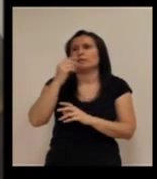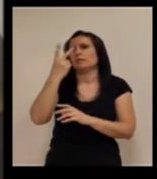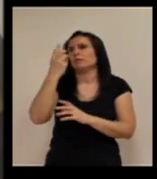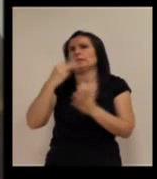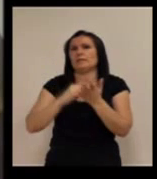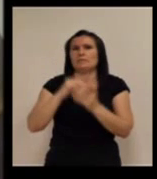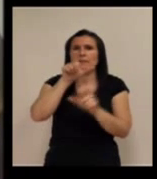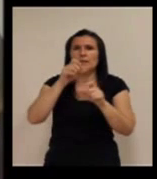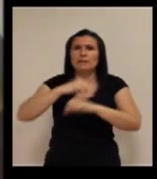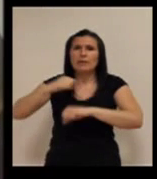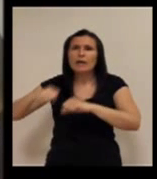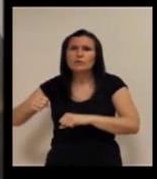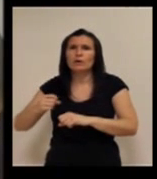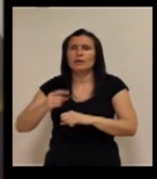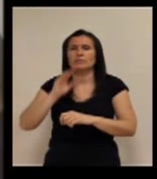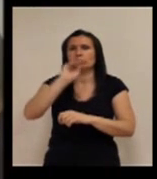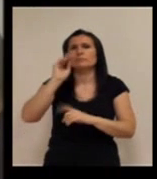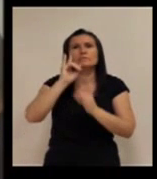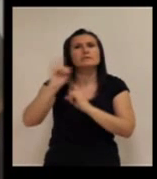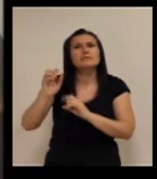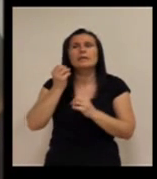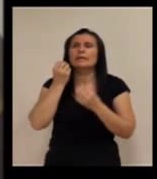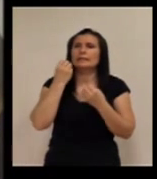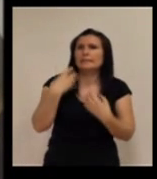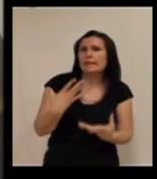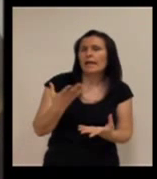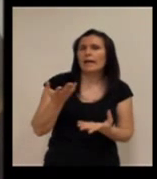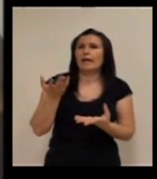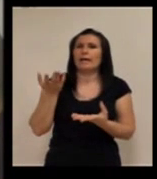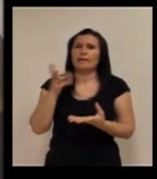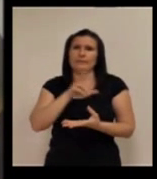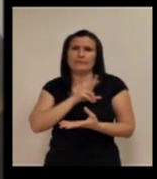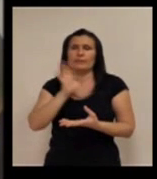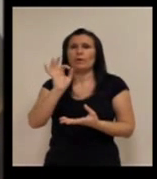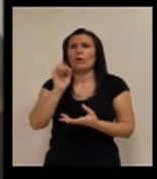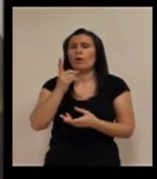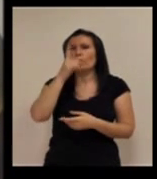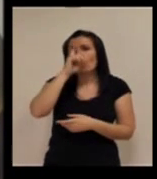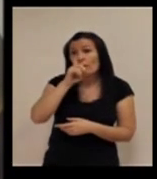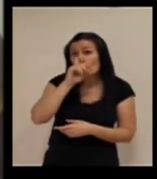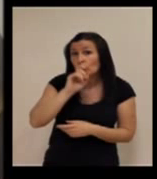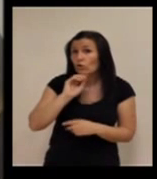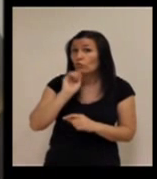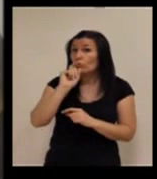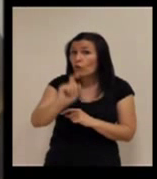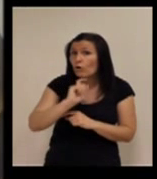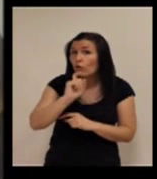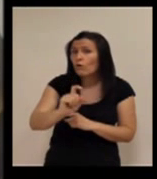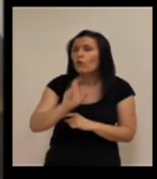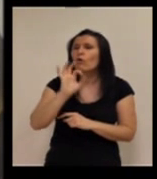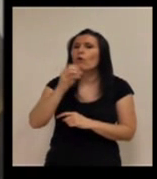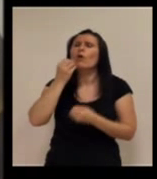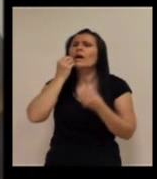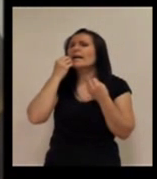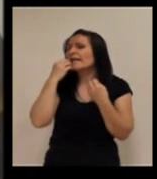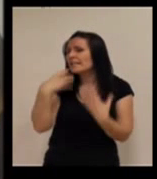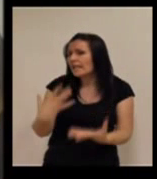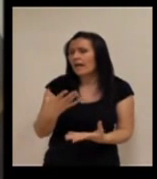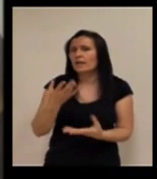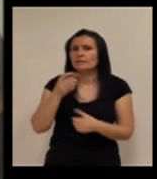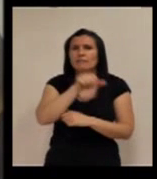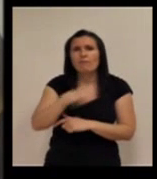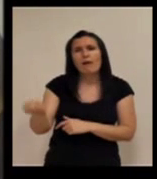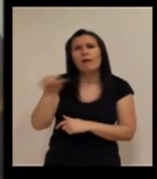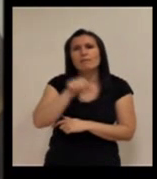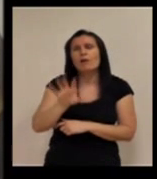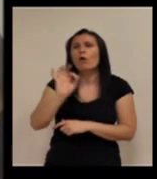mil mayores, con llamadas que pueden ser de cortesía, de recordatorio o simplemente para saber cómo están, lo que llamamos seguimiento. ¿Qué tal está? Pues cada semana,